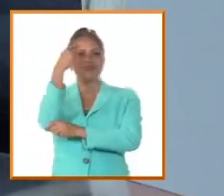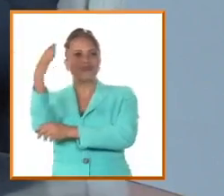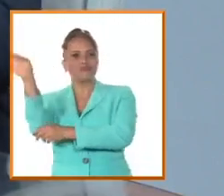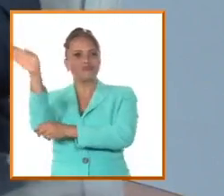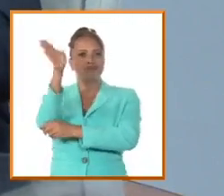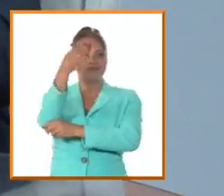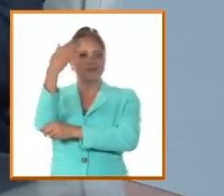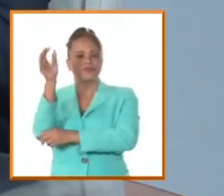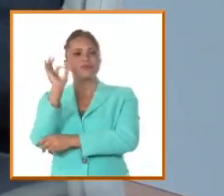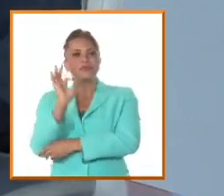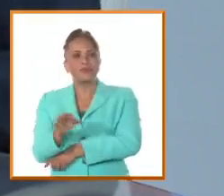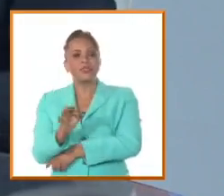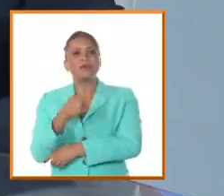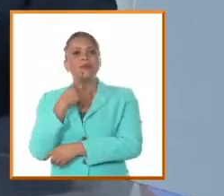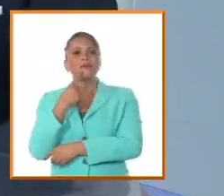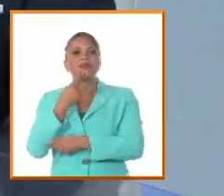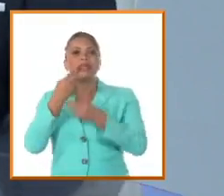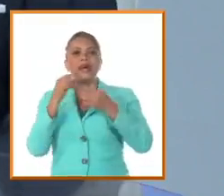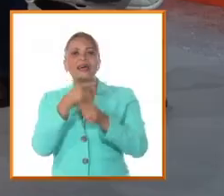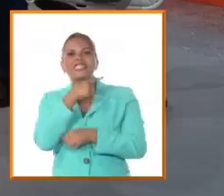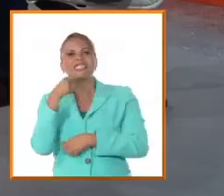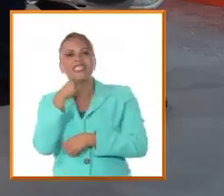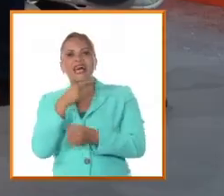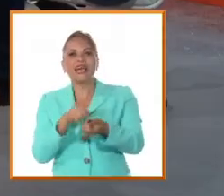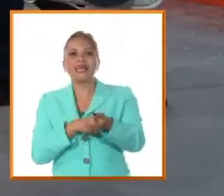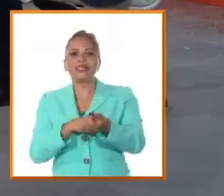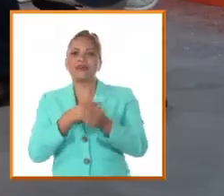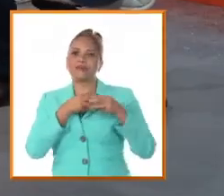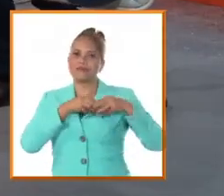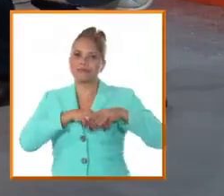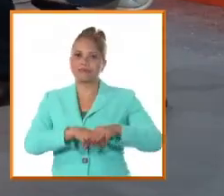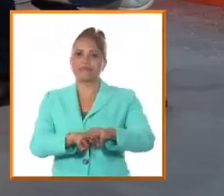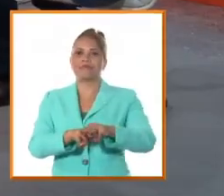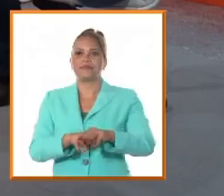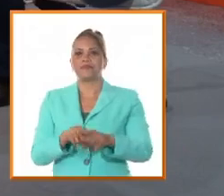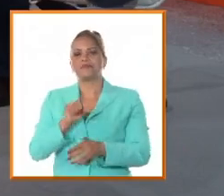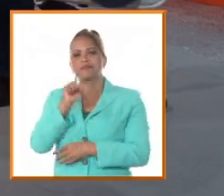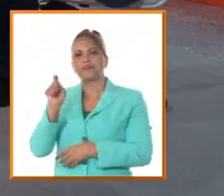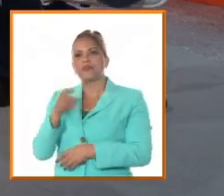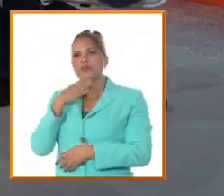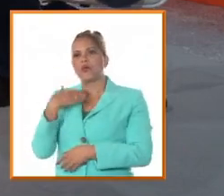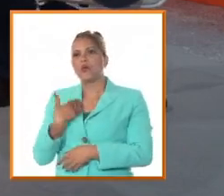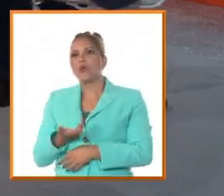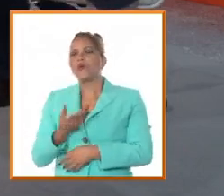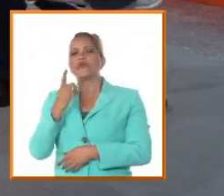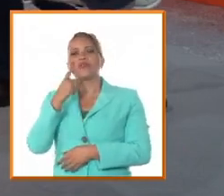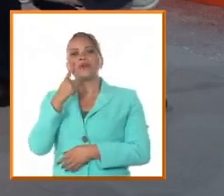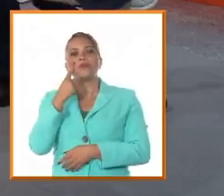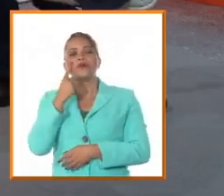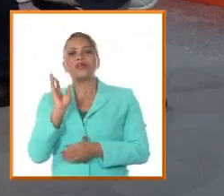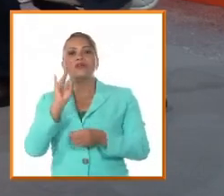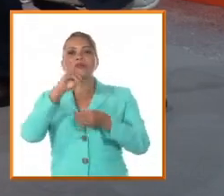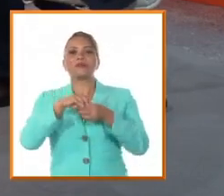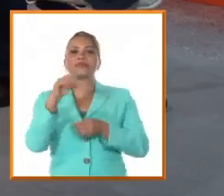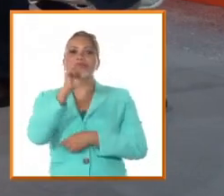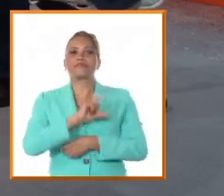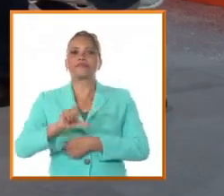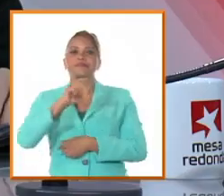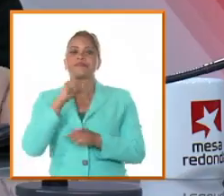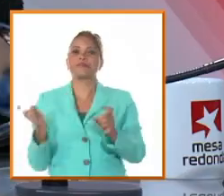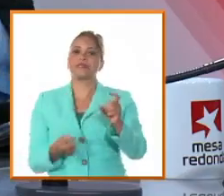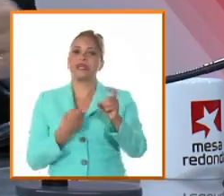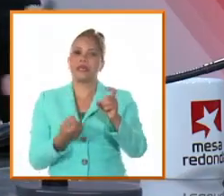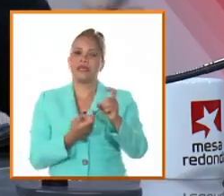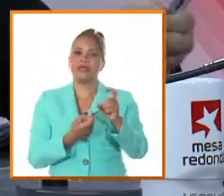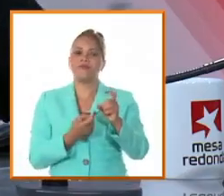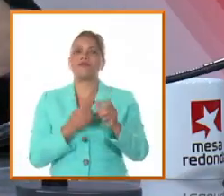pecado anexionista por la sangre de los mártires como toda esa tradición se expresó después en la incorporación del Camagüey a la guerra independentista fue un